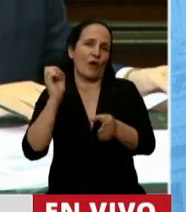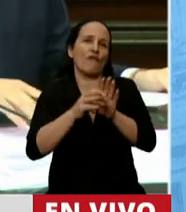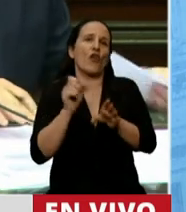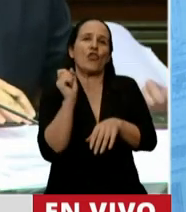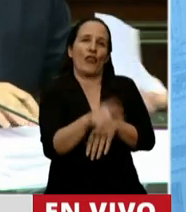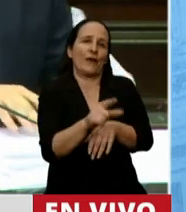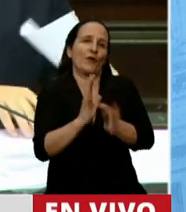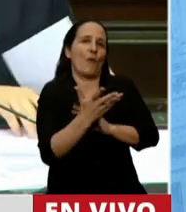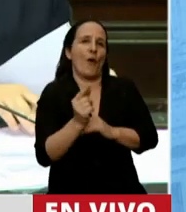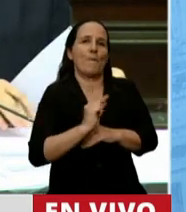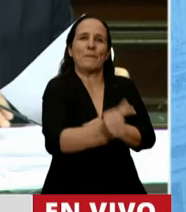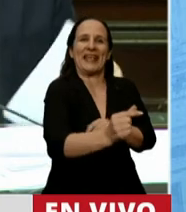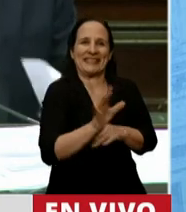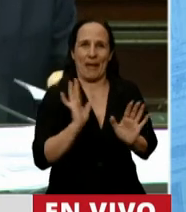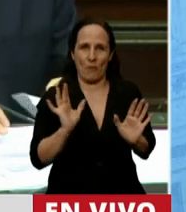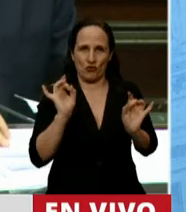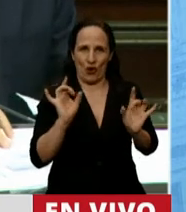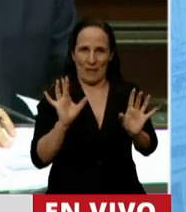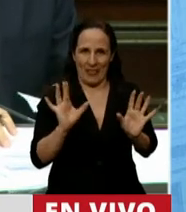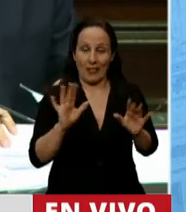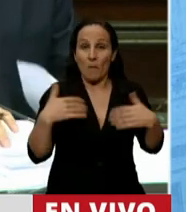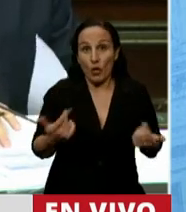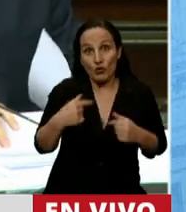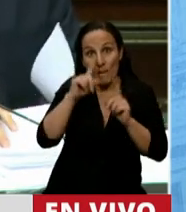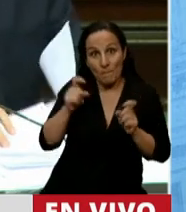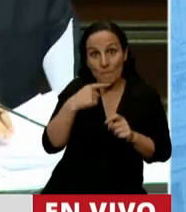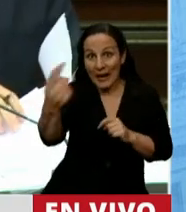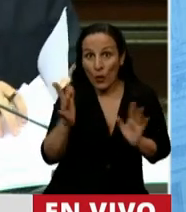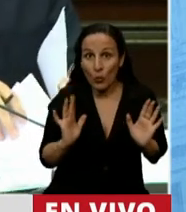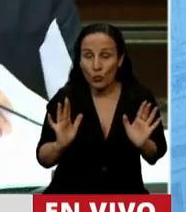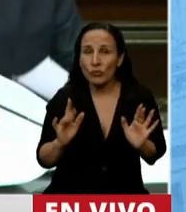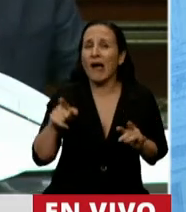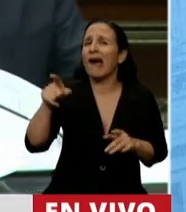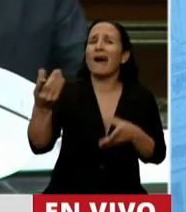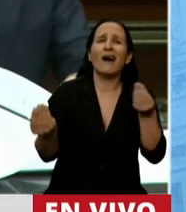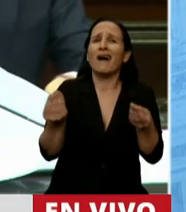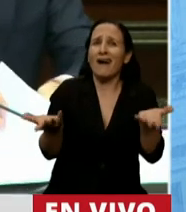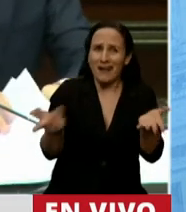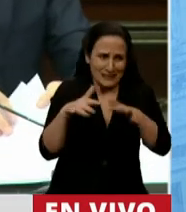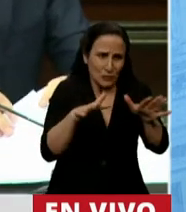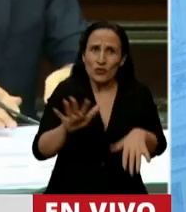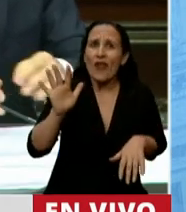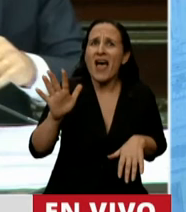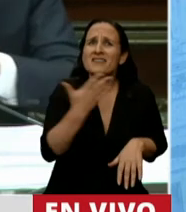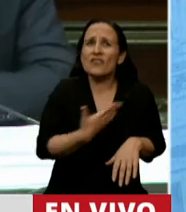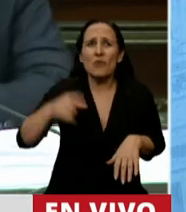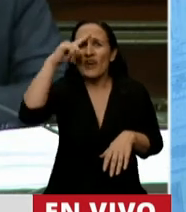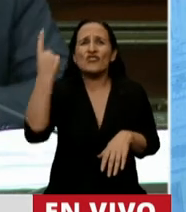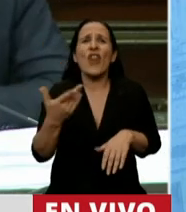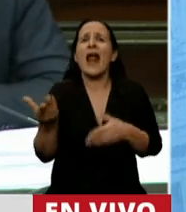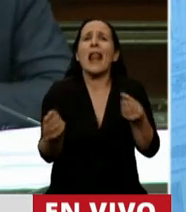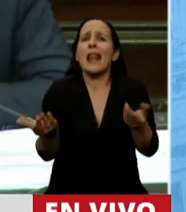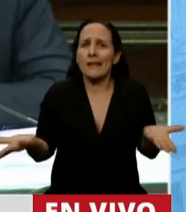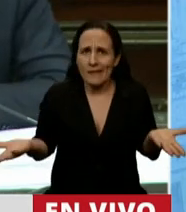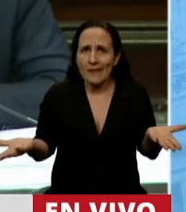es un préstamo. Por eso la pregunta es, ¿qué actitud piensa tomar frente a esta situación el Gobierno Nacional? Y